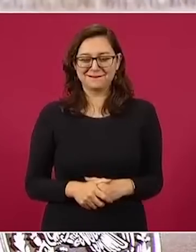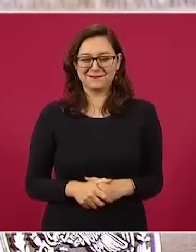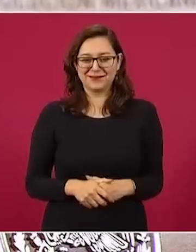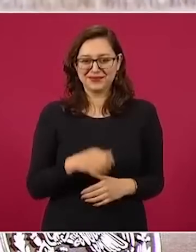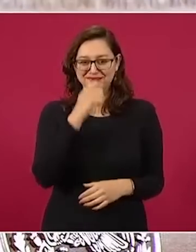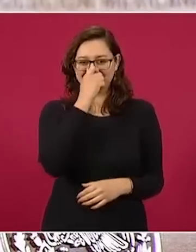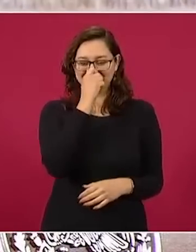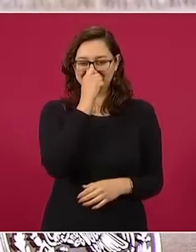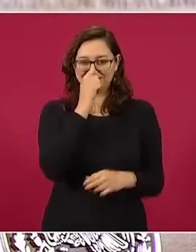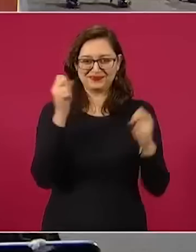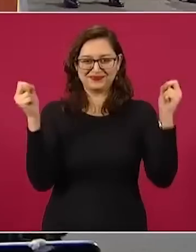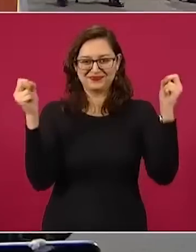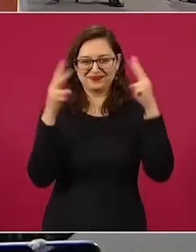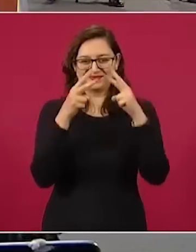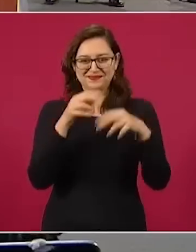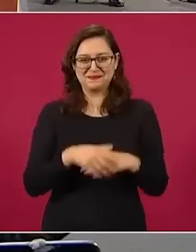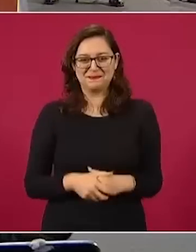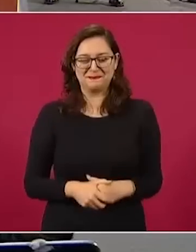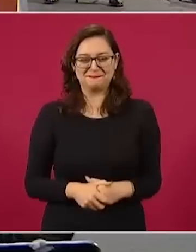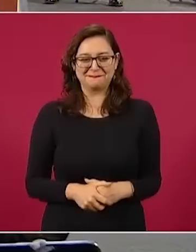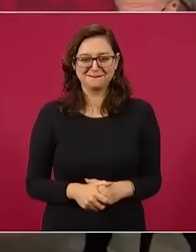Ahí nos vemos. Hasta luego. Adiós.